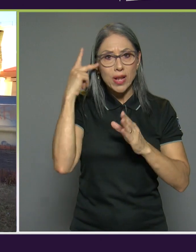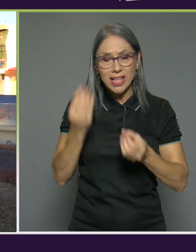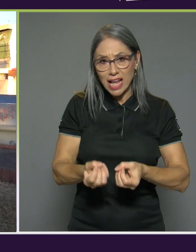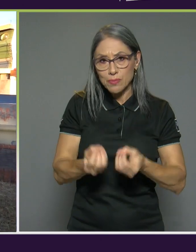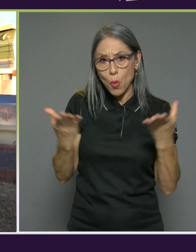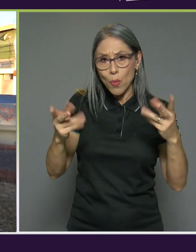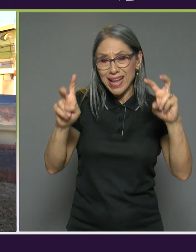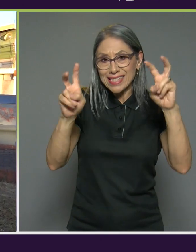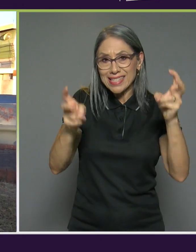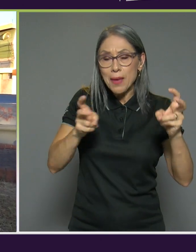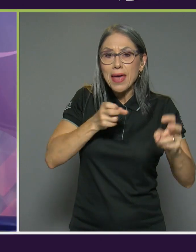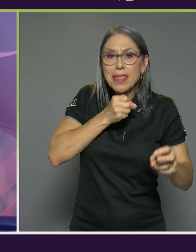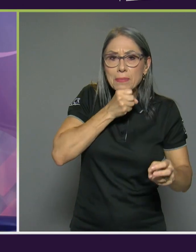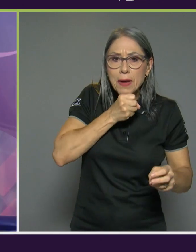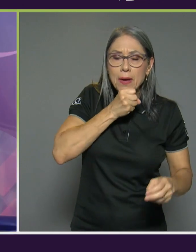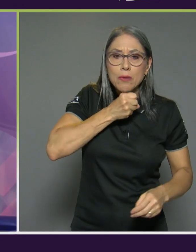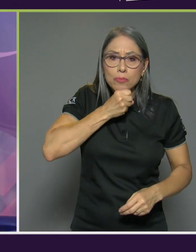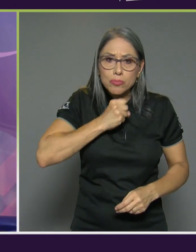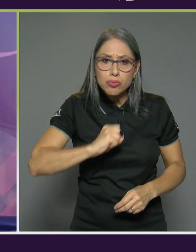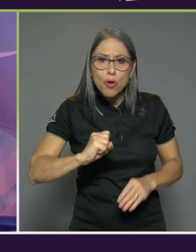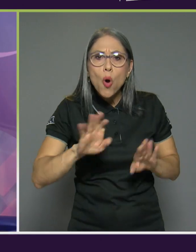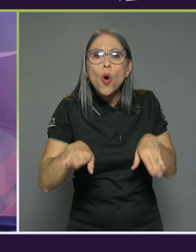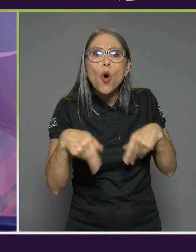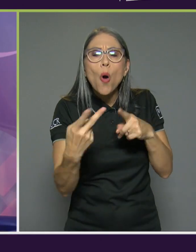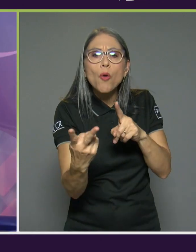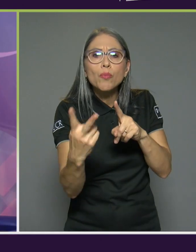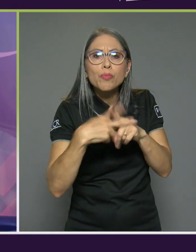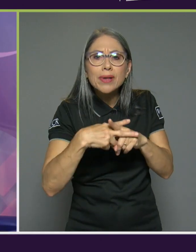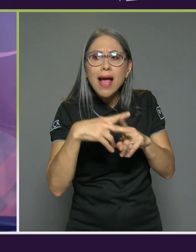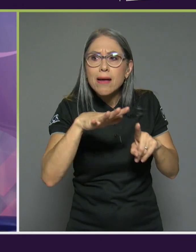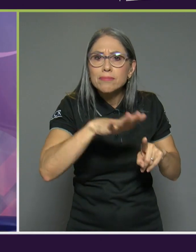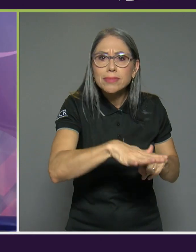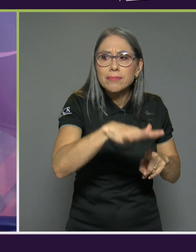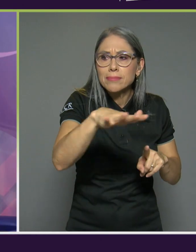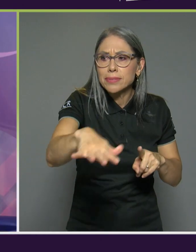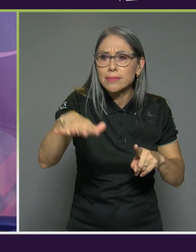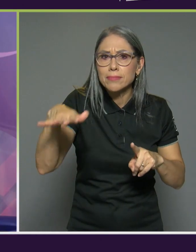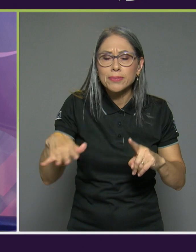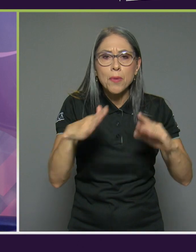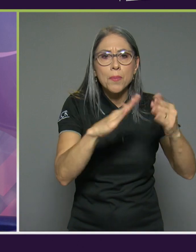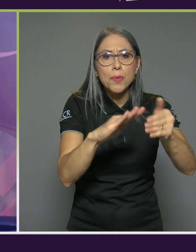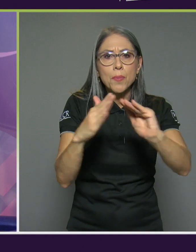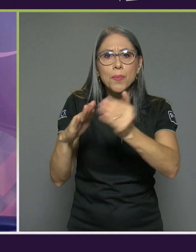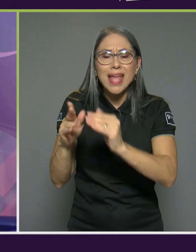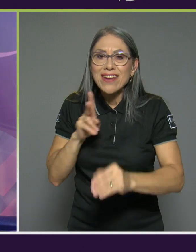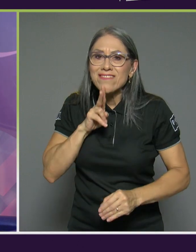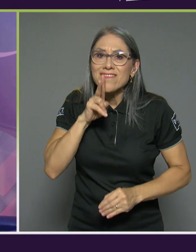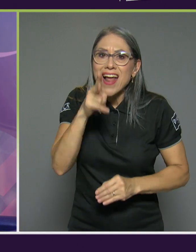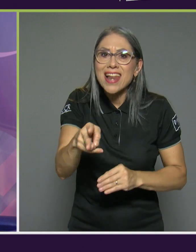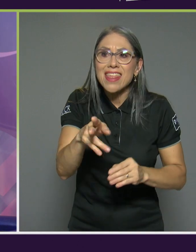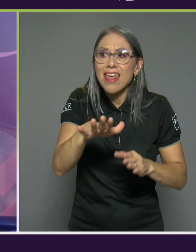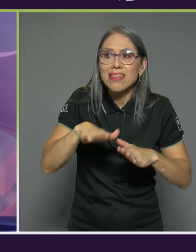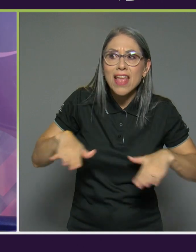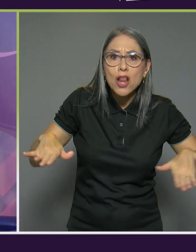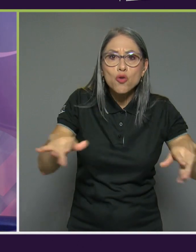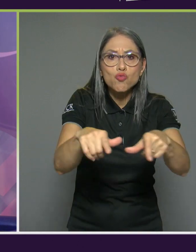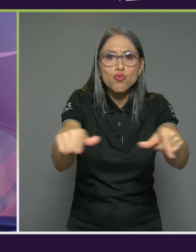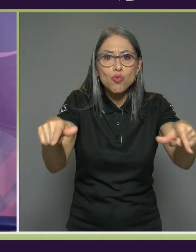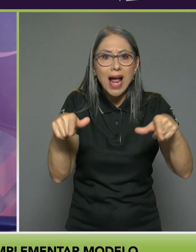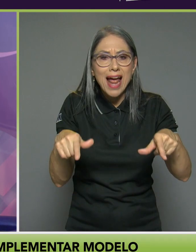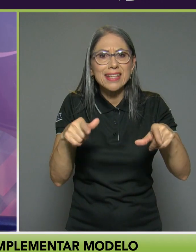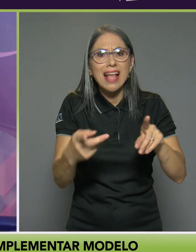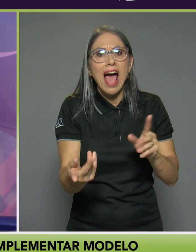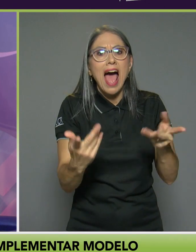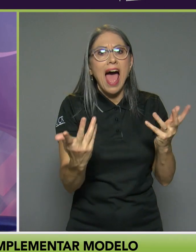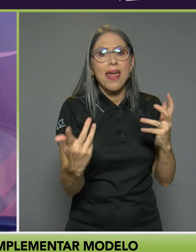envejecimiento y vejez al contexto local a la realidad de cada uno de nuestros pueblos cómo las adaptamos para que